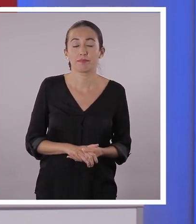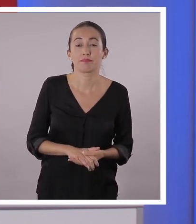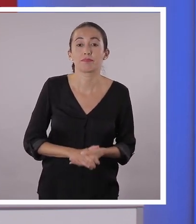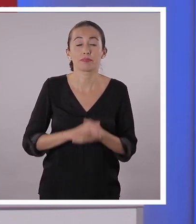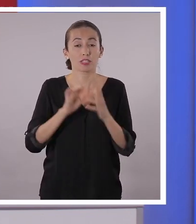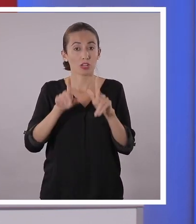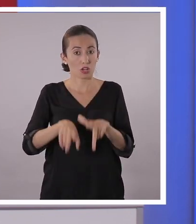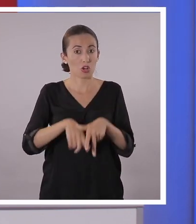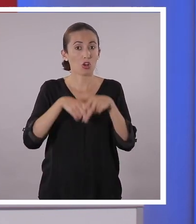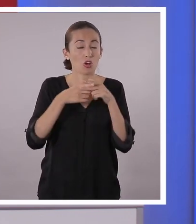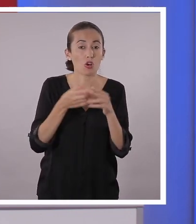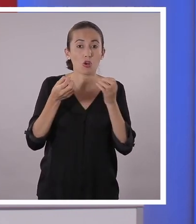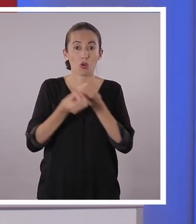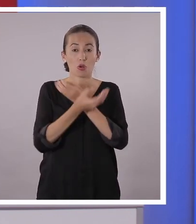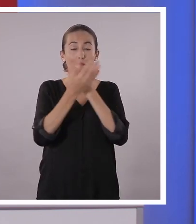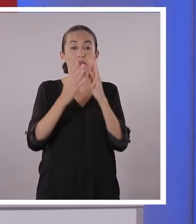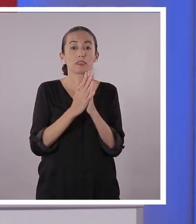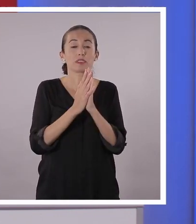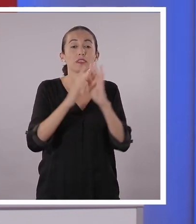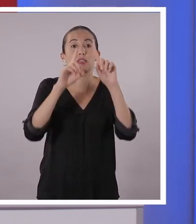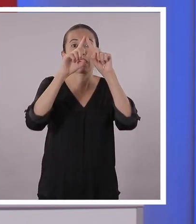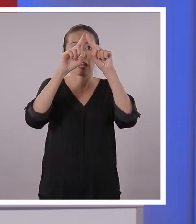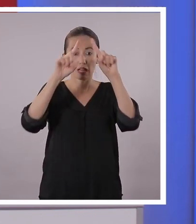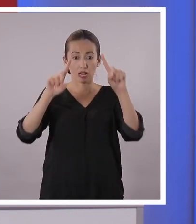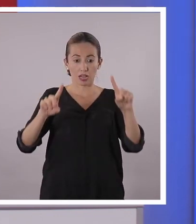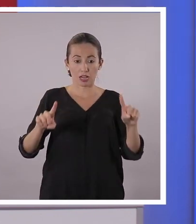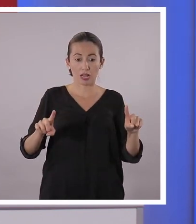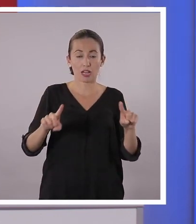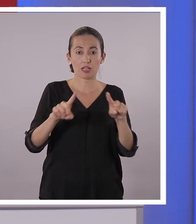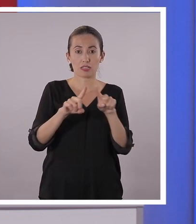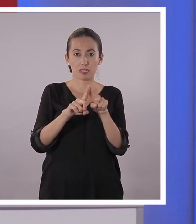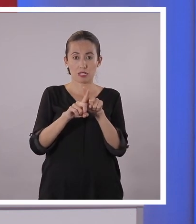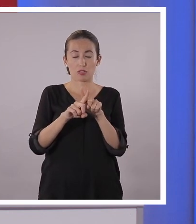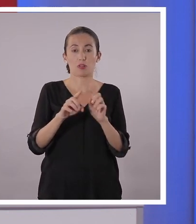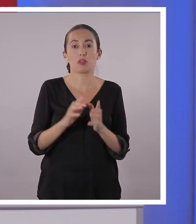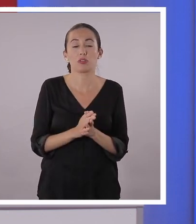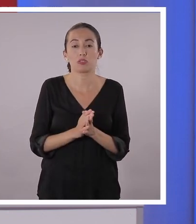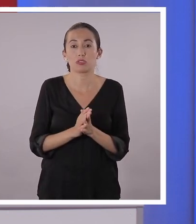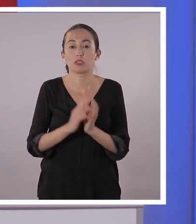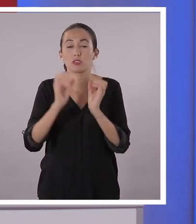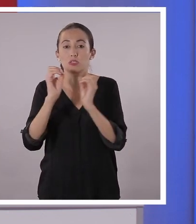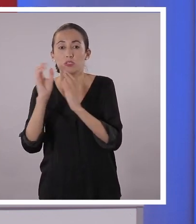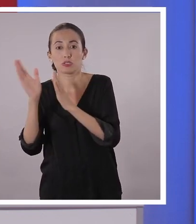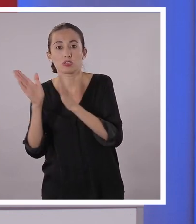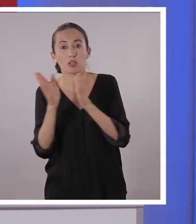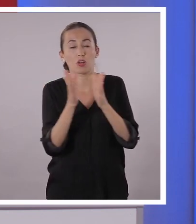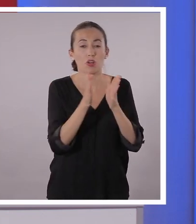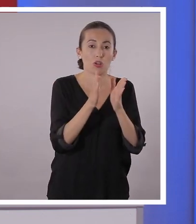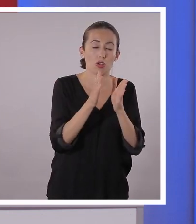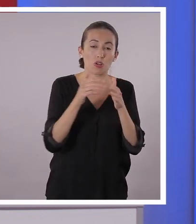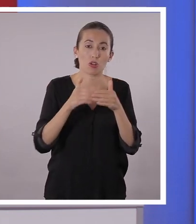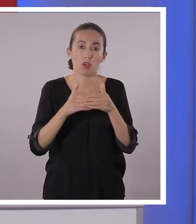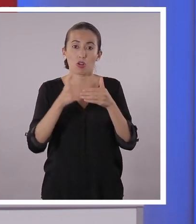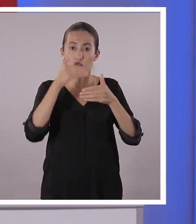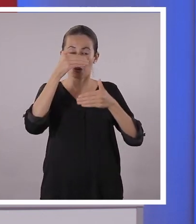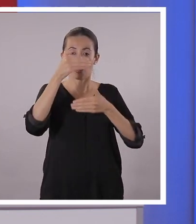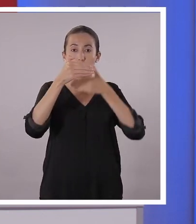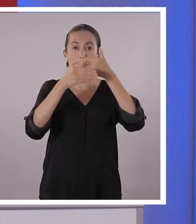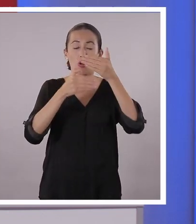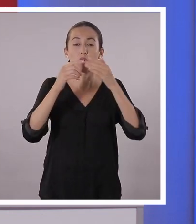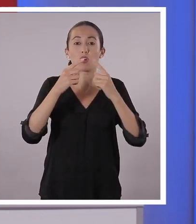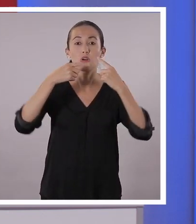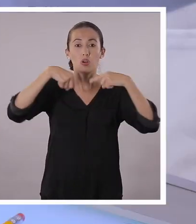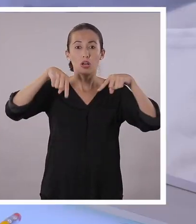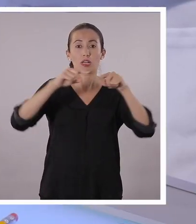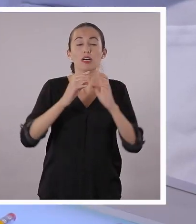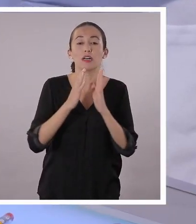Y vamos a comenzar a hacer triángulos. De esta manera. Tomamos dos palitos gruesos. Y